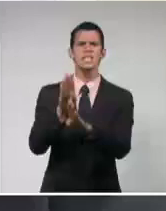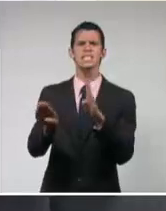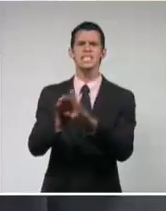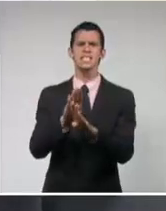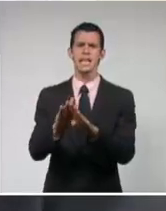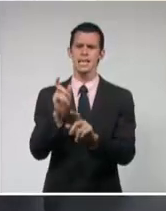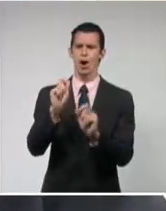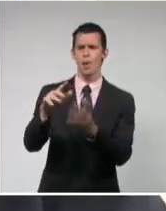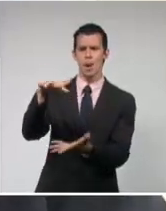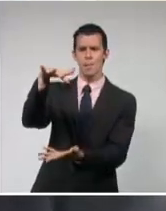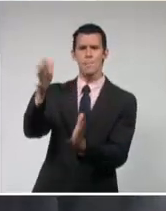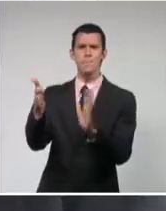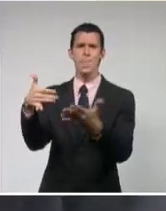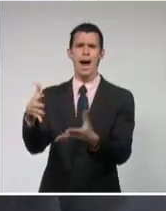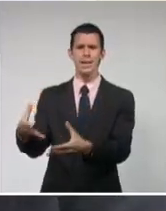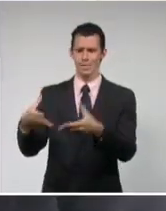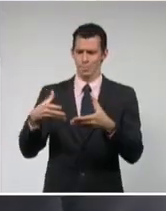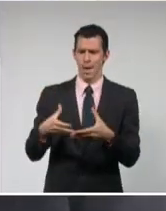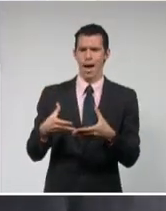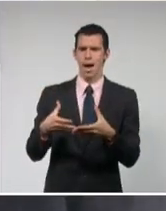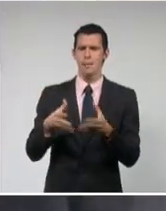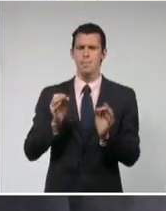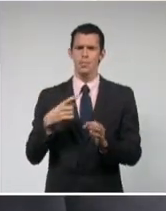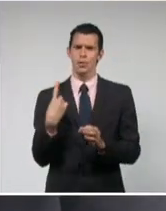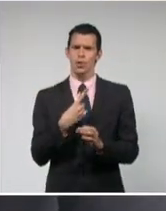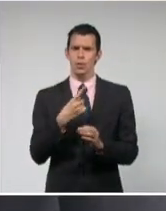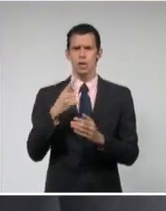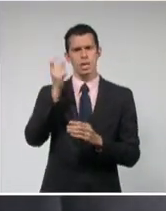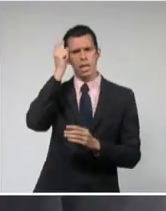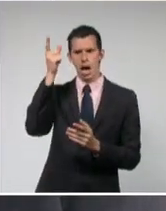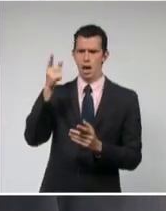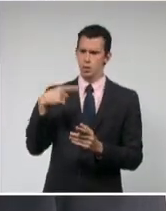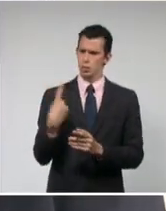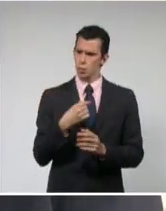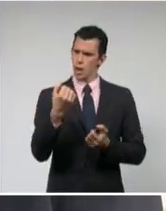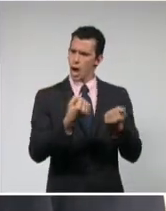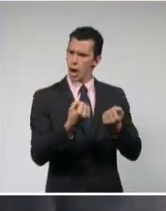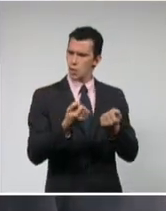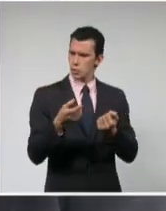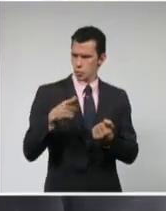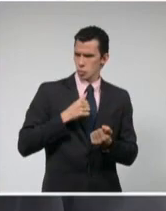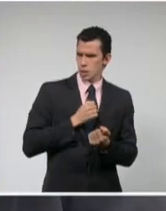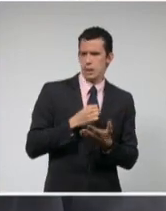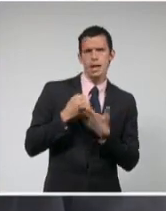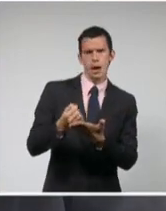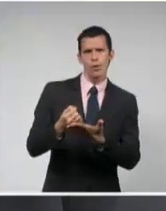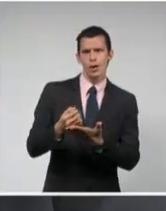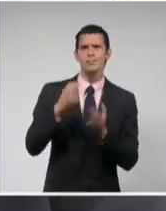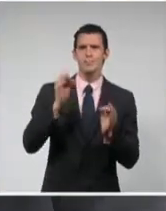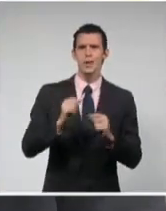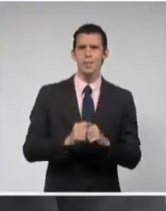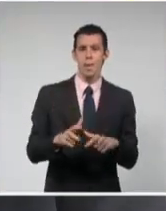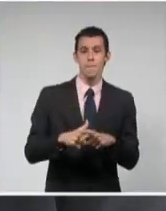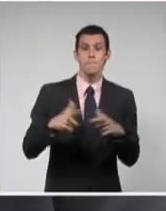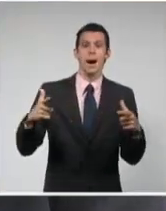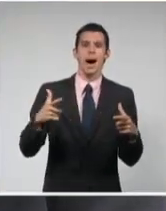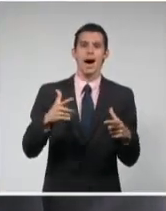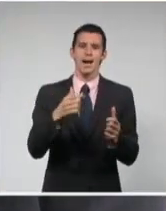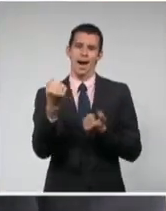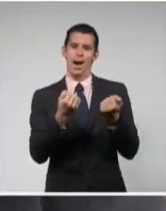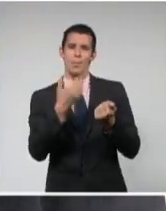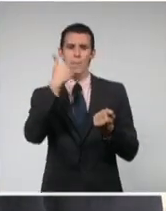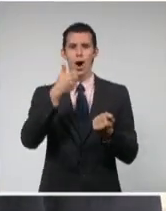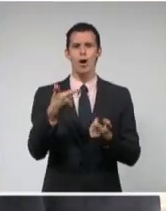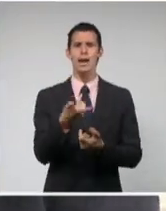en estos tiempos el servicio de giros internacionales, porque es alta la demanda atendiendo la situación que tiene el país y las limitaciones que